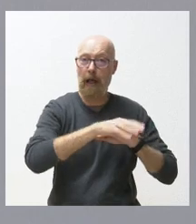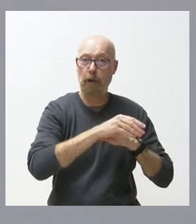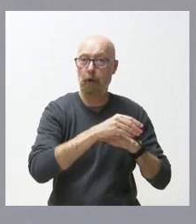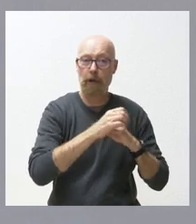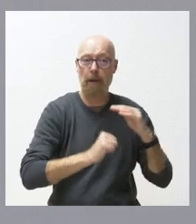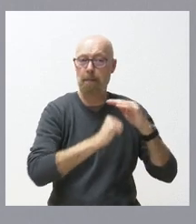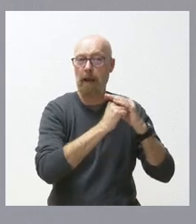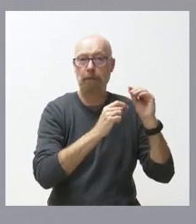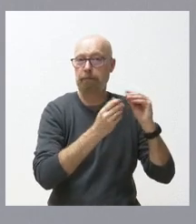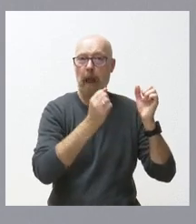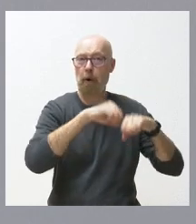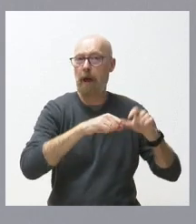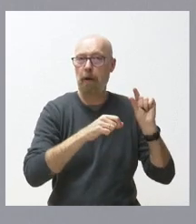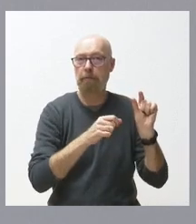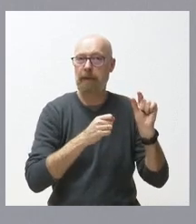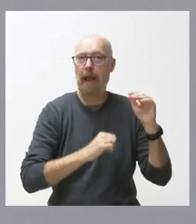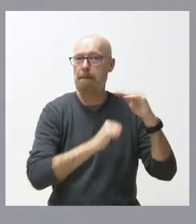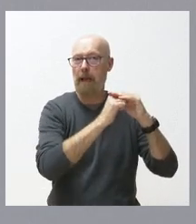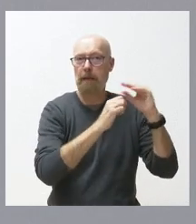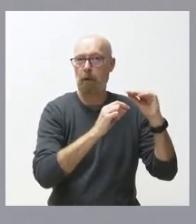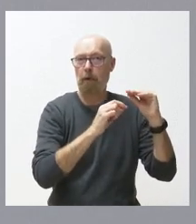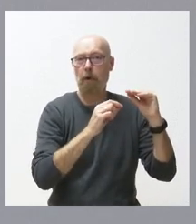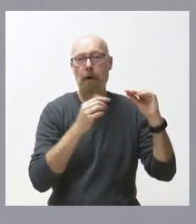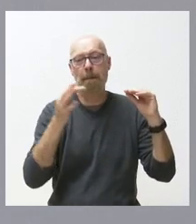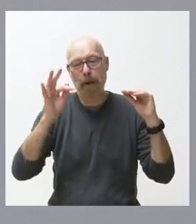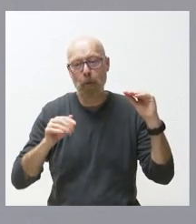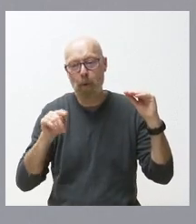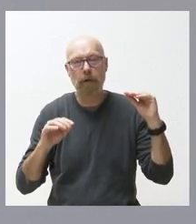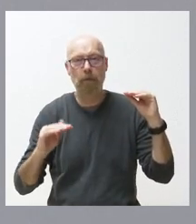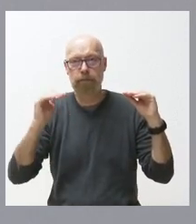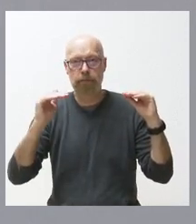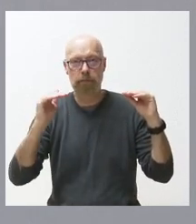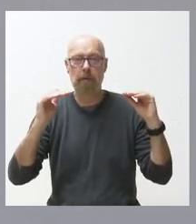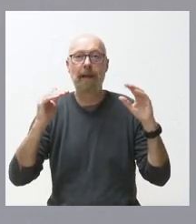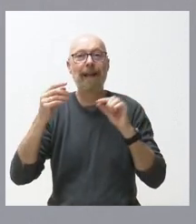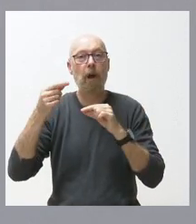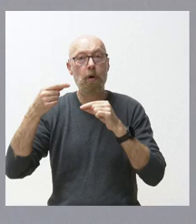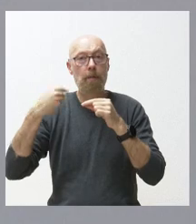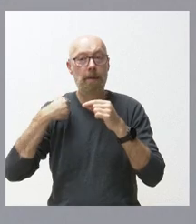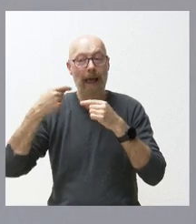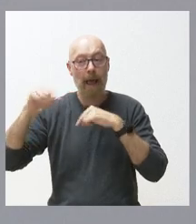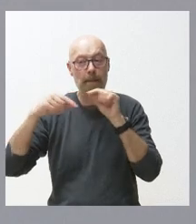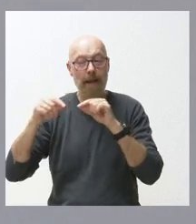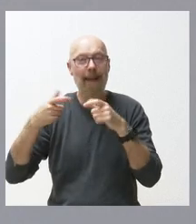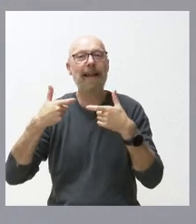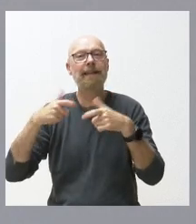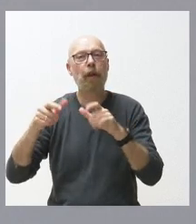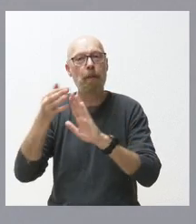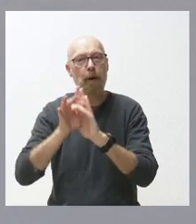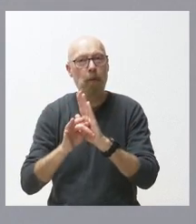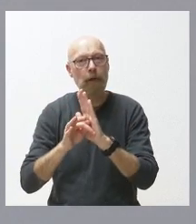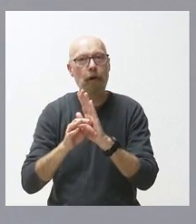porque ha sido aprobado y luego todas las enmiendas tienen que ser dentro de la misma sección presupuestaria es decir presentar un documento